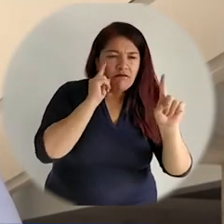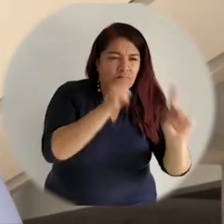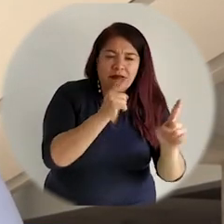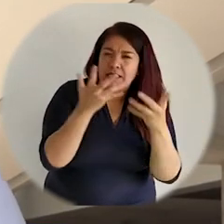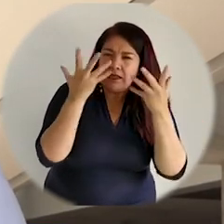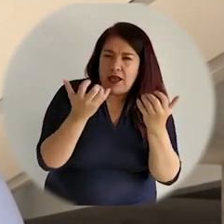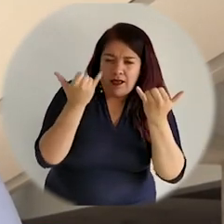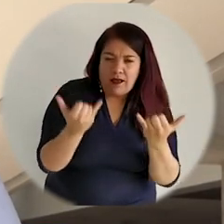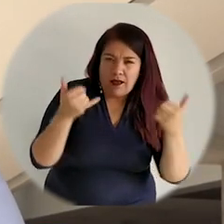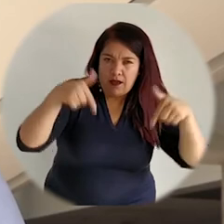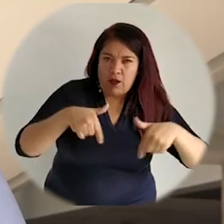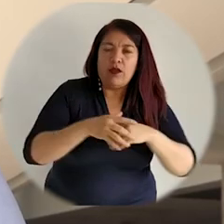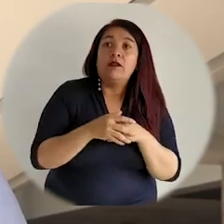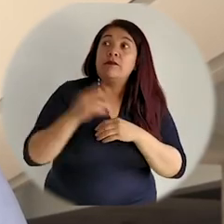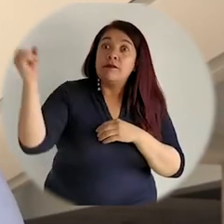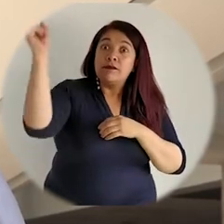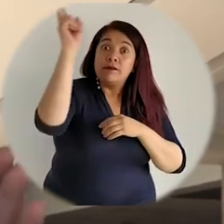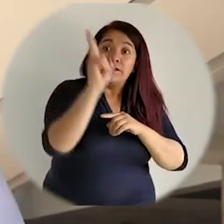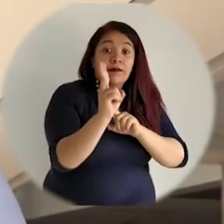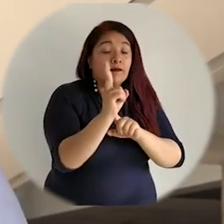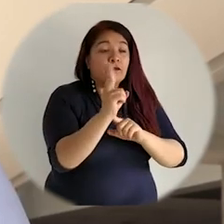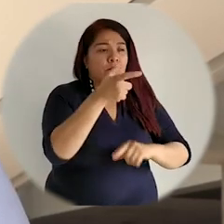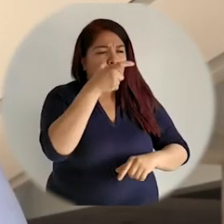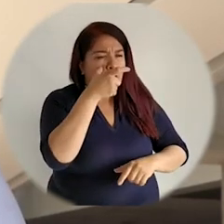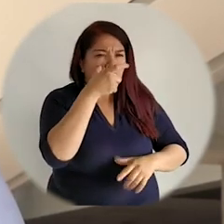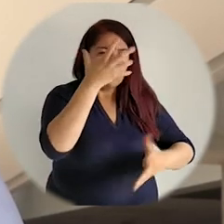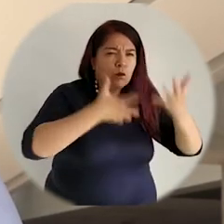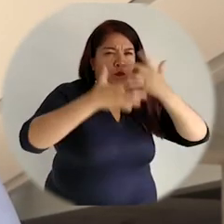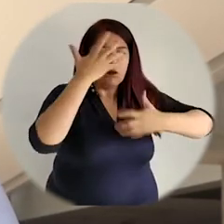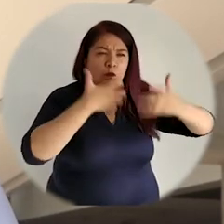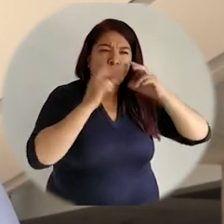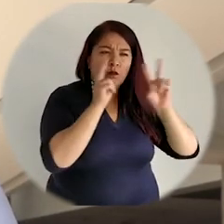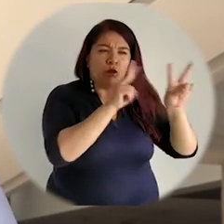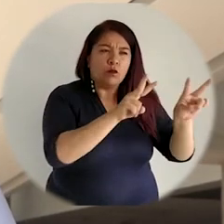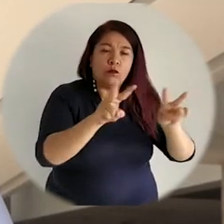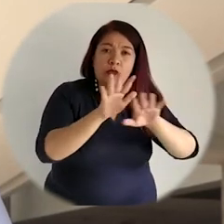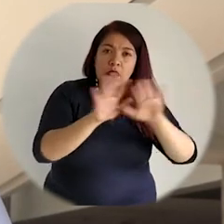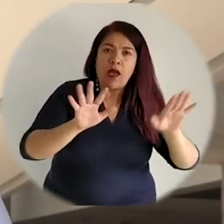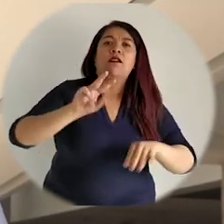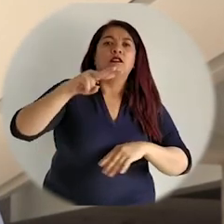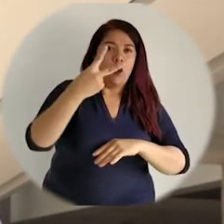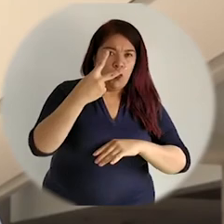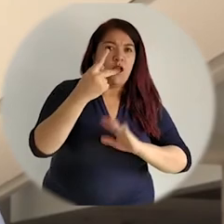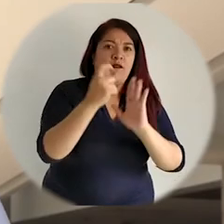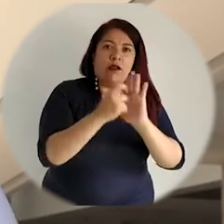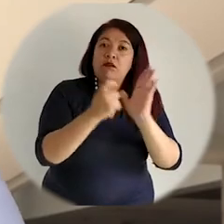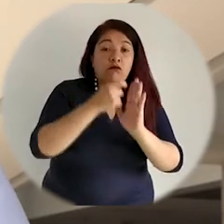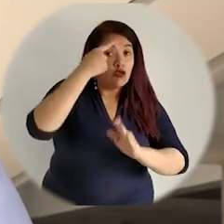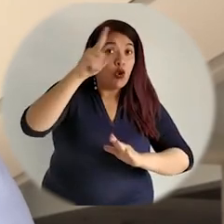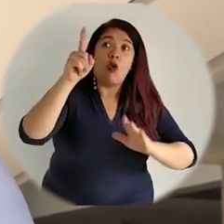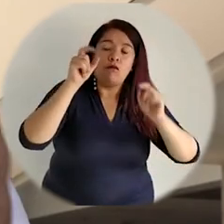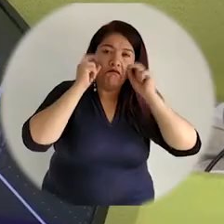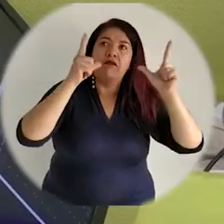aseguramiento de la calidad, hoy, digamos, después de la visita de pares de evaluadores de ECO de la Facultad de Empresariales, es nuestra segunda